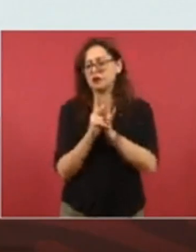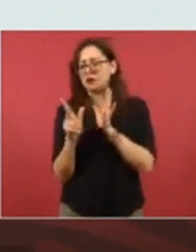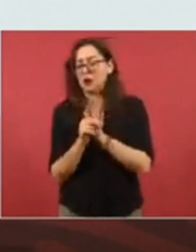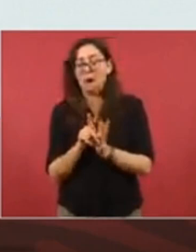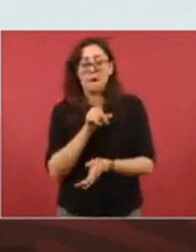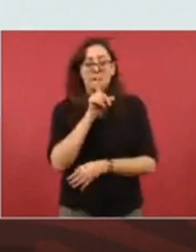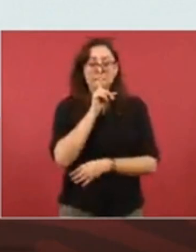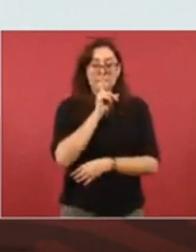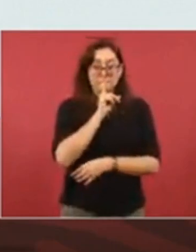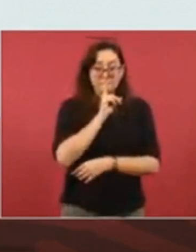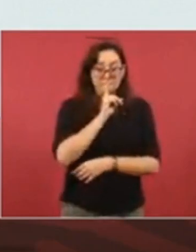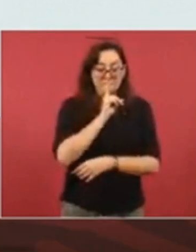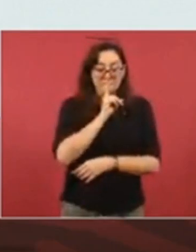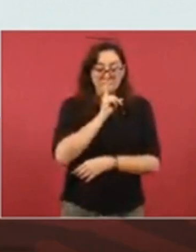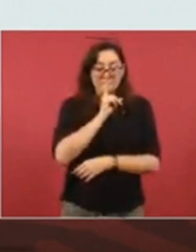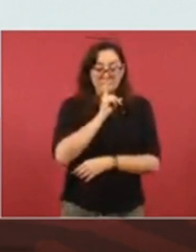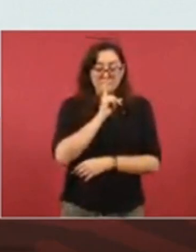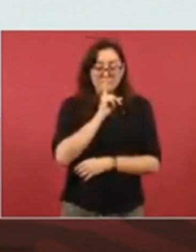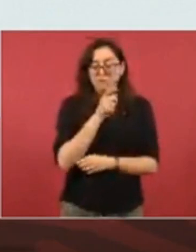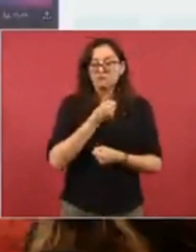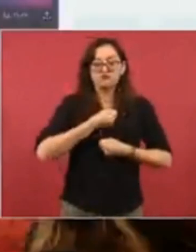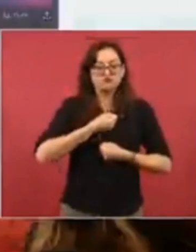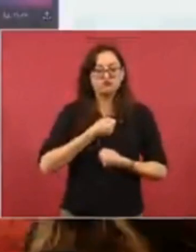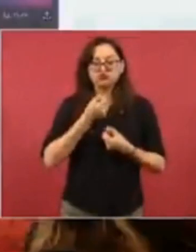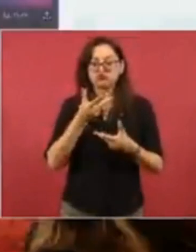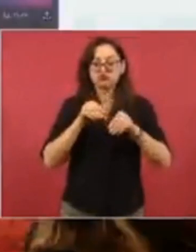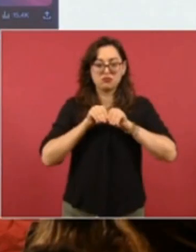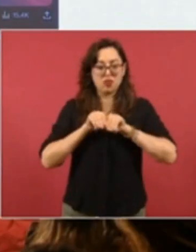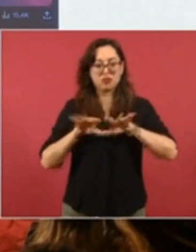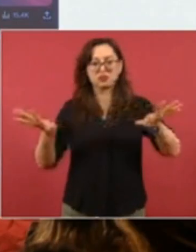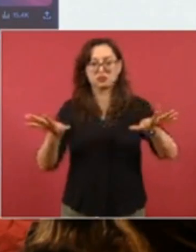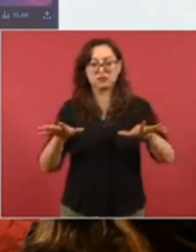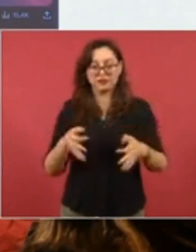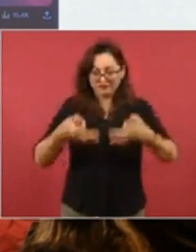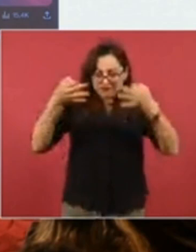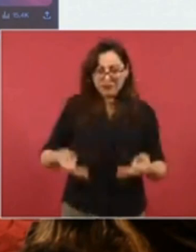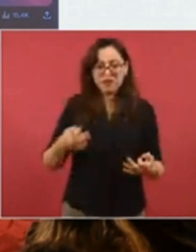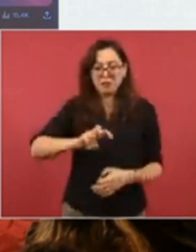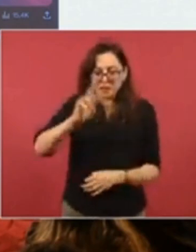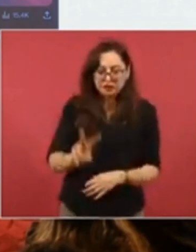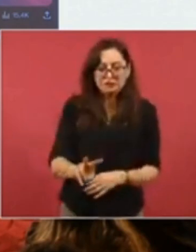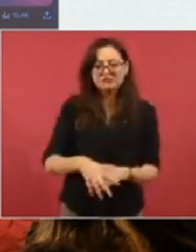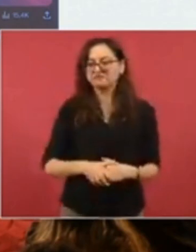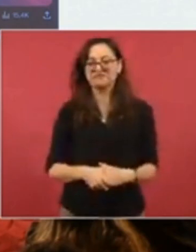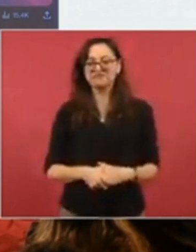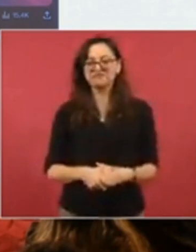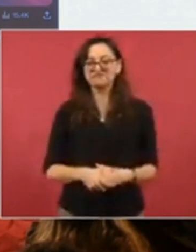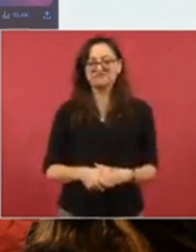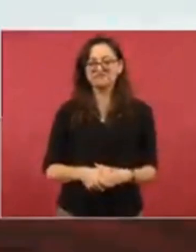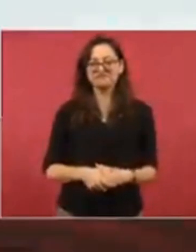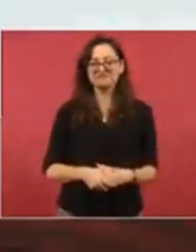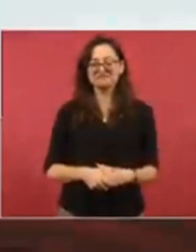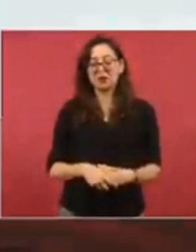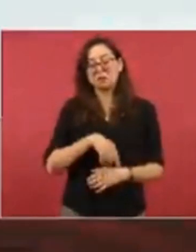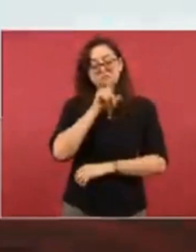cuando se trata de informar con veracidad y gritan